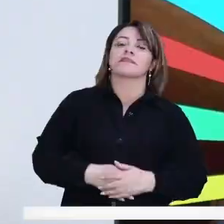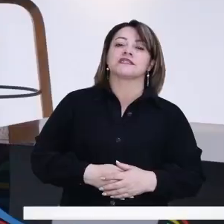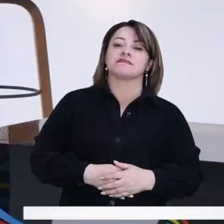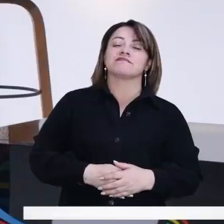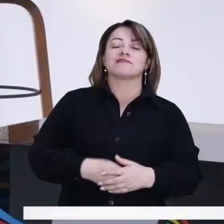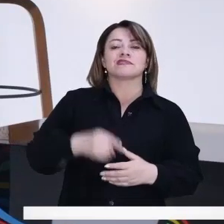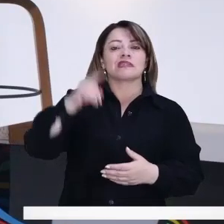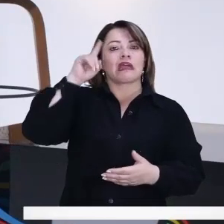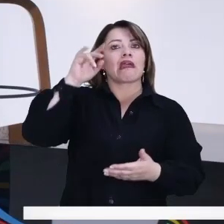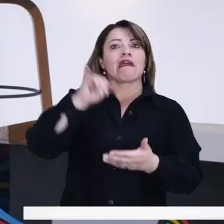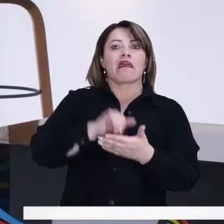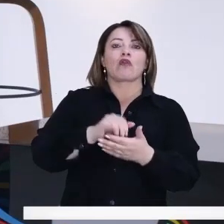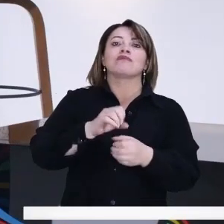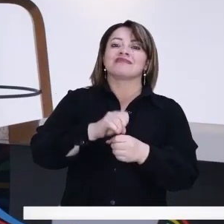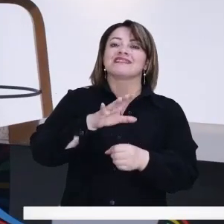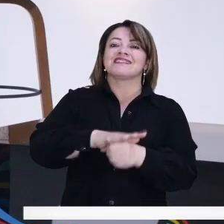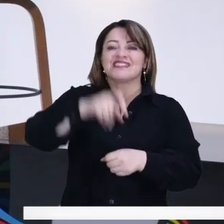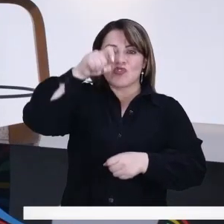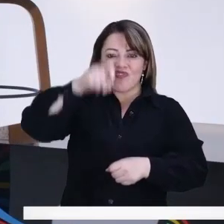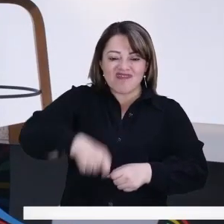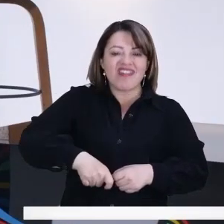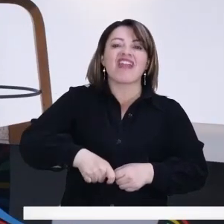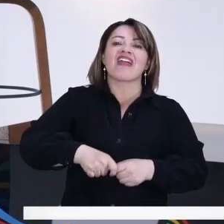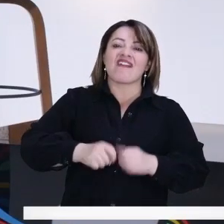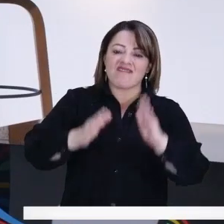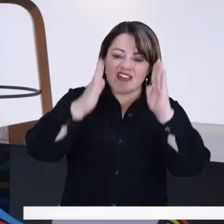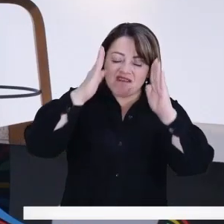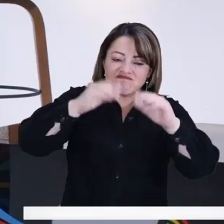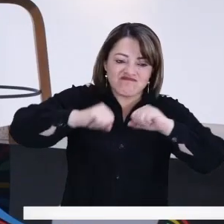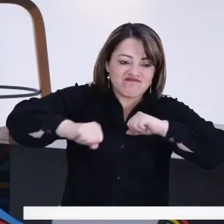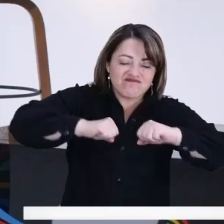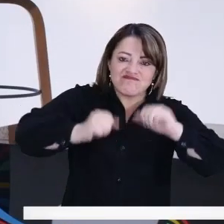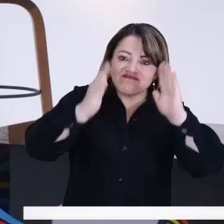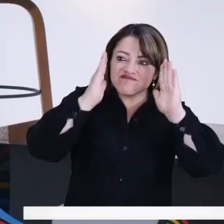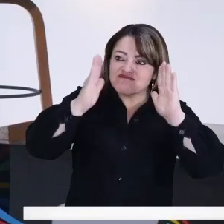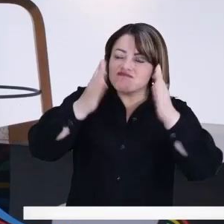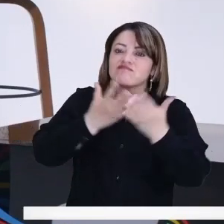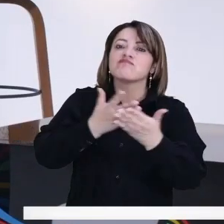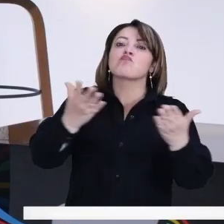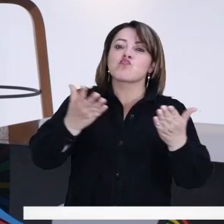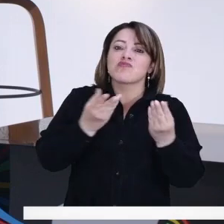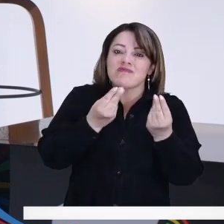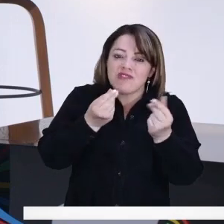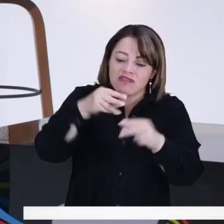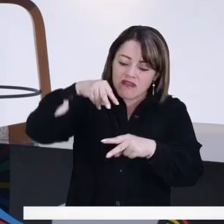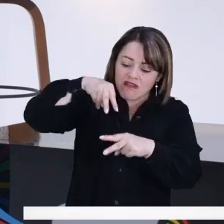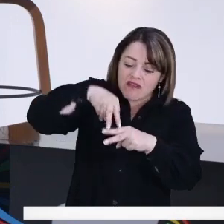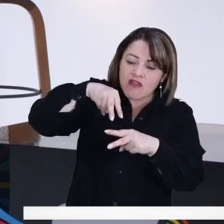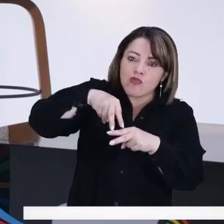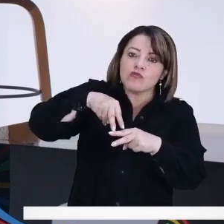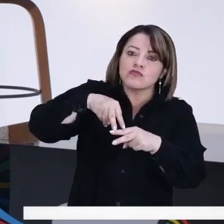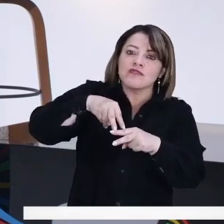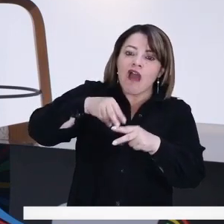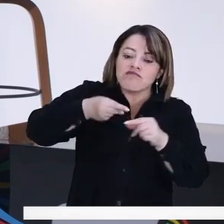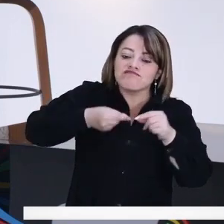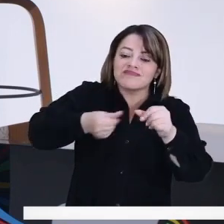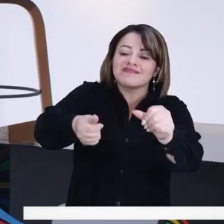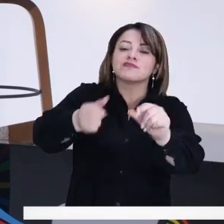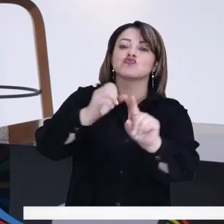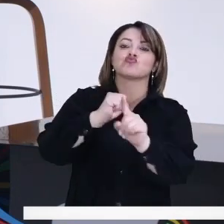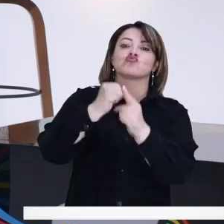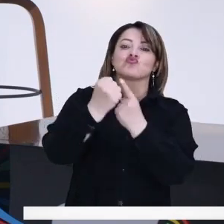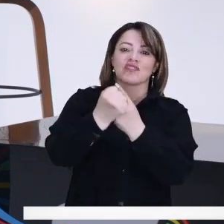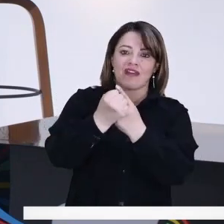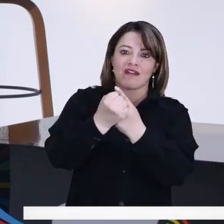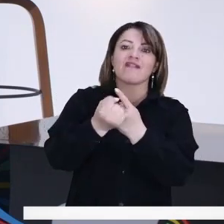superar. Creo que el distrito tiene que seguir trabajando intensamente en destinar recursos para lo social,